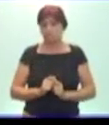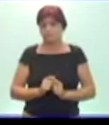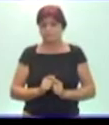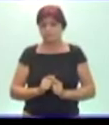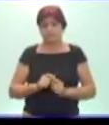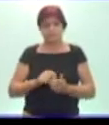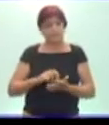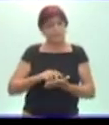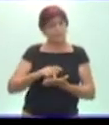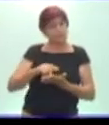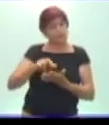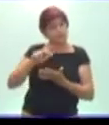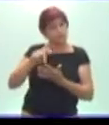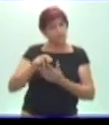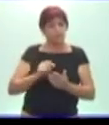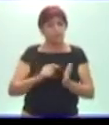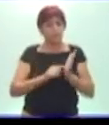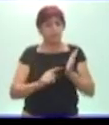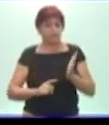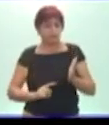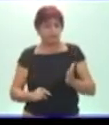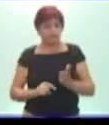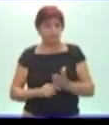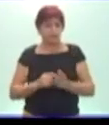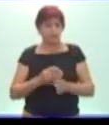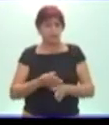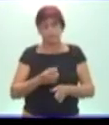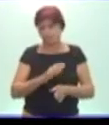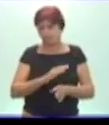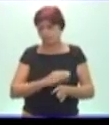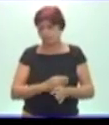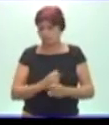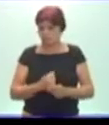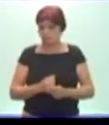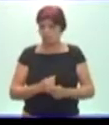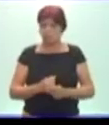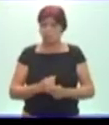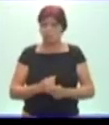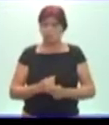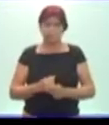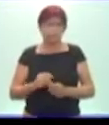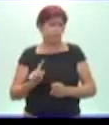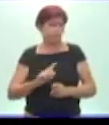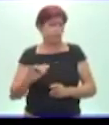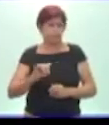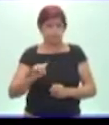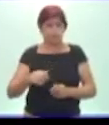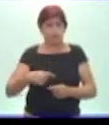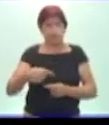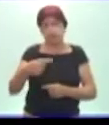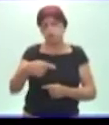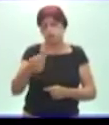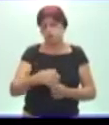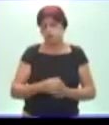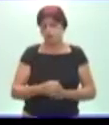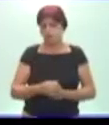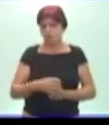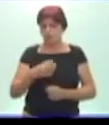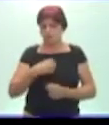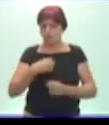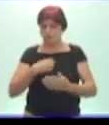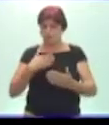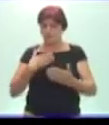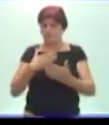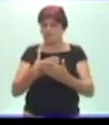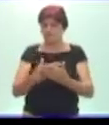las escaleras eléctricas, ante cualquier cosa diferente que lo saque de su rutina. Cuando tiene que enfrentar algo que le